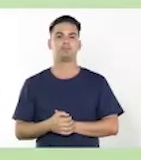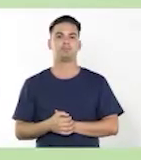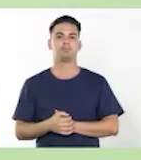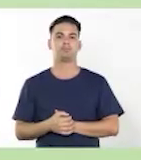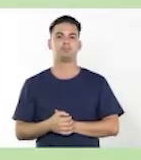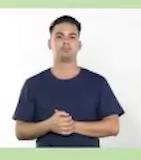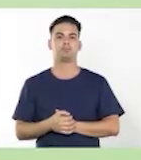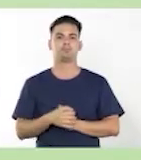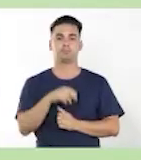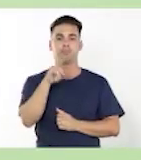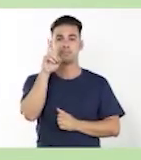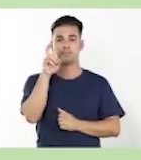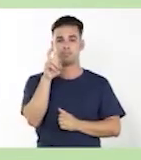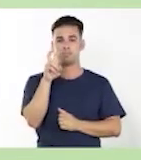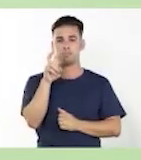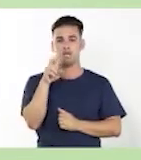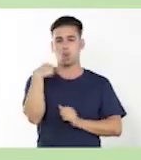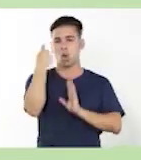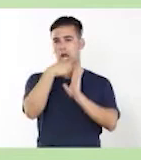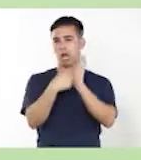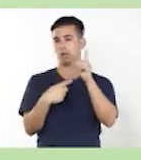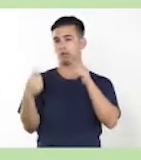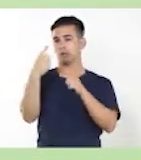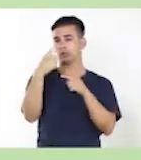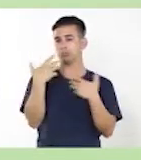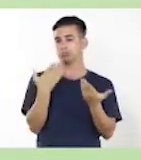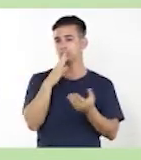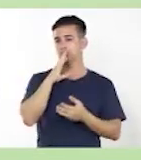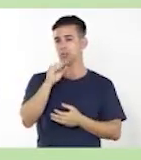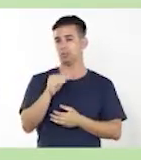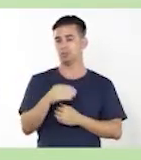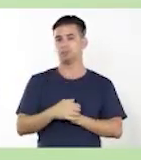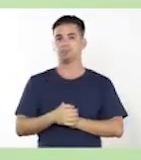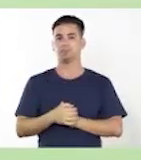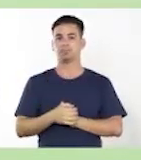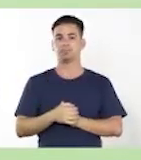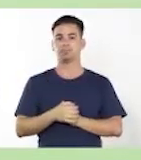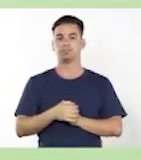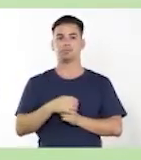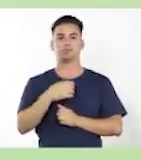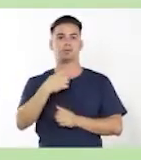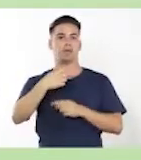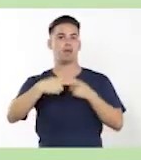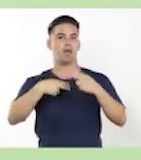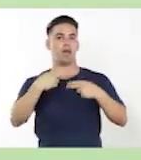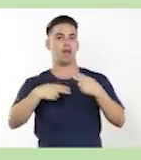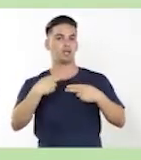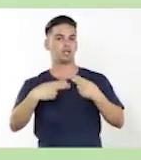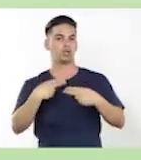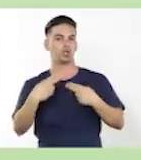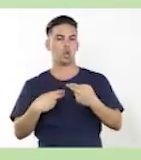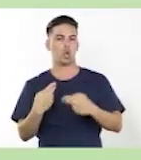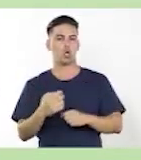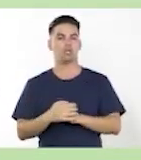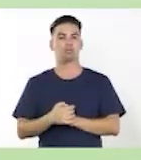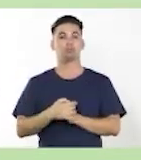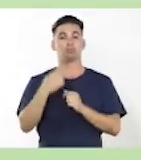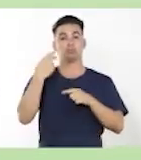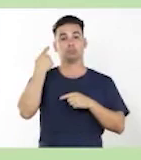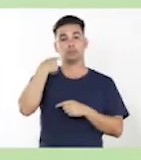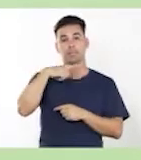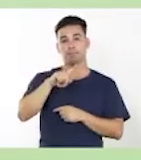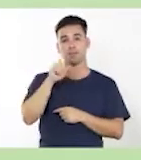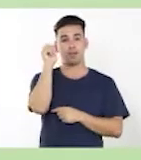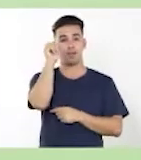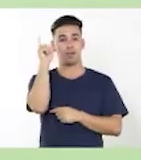El verbo, entre las características me dicen, expresan acciones, pero también dan idea de un